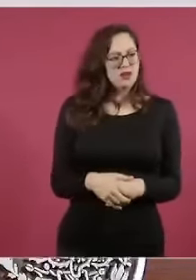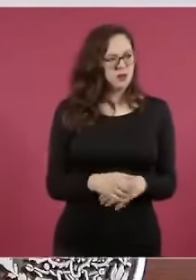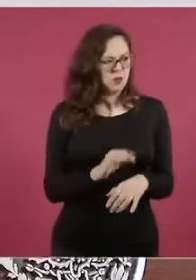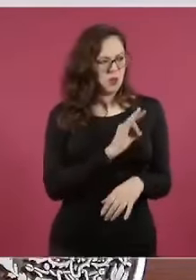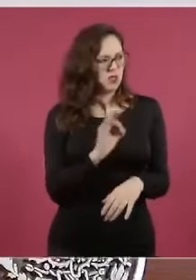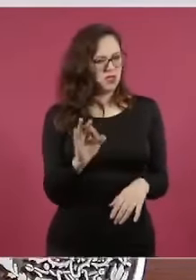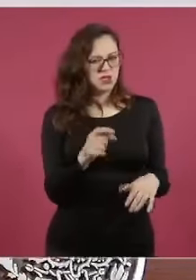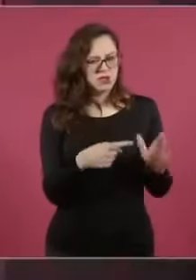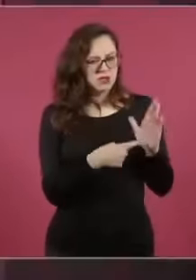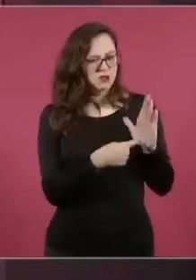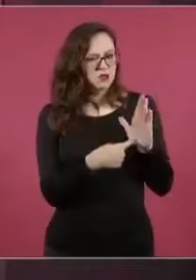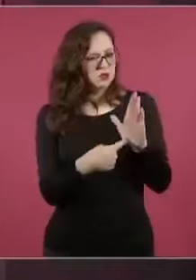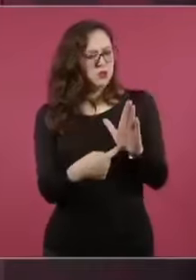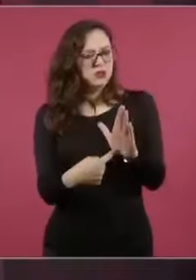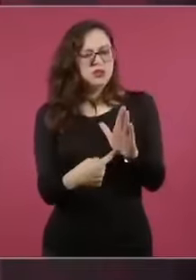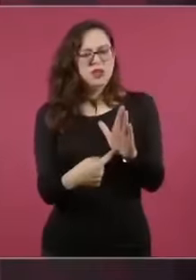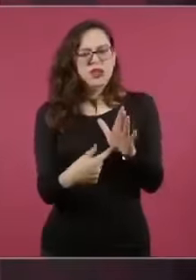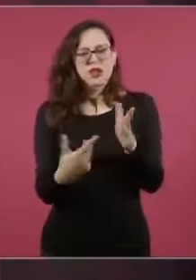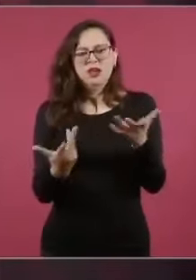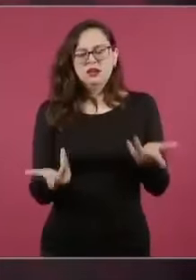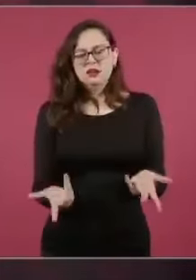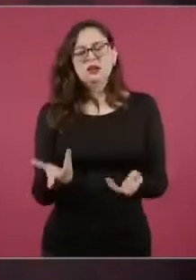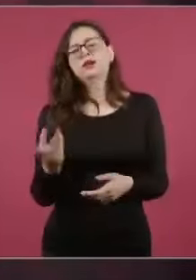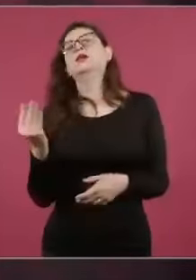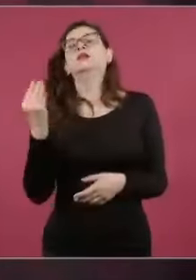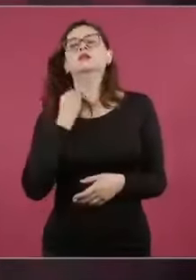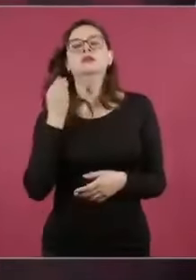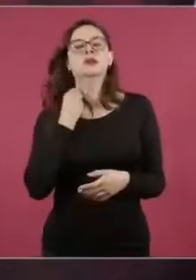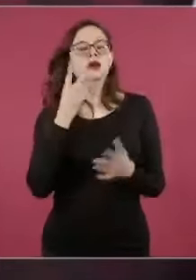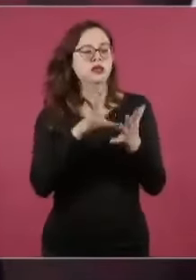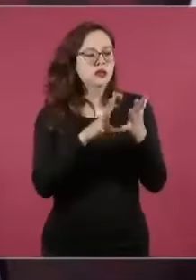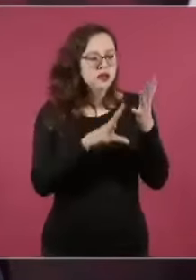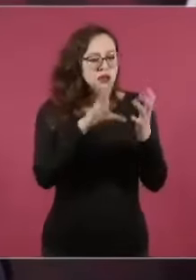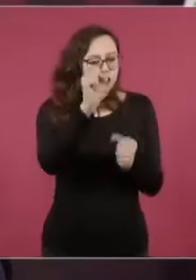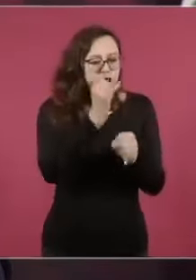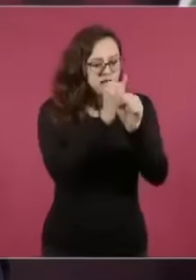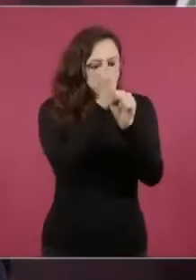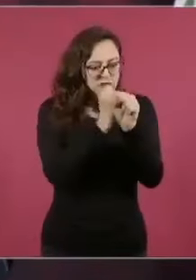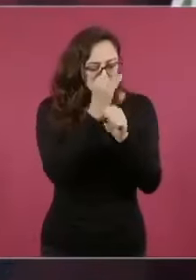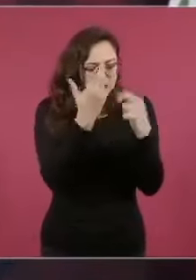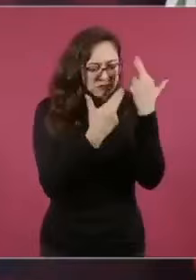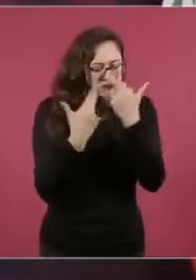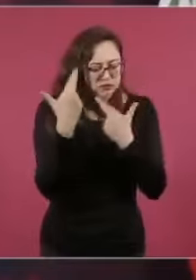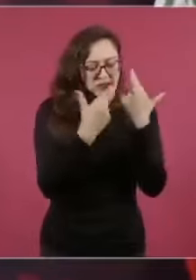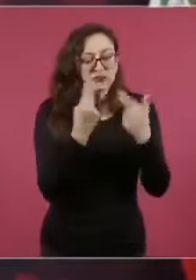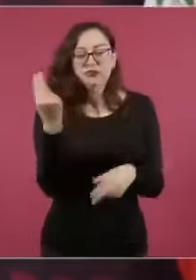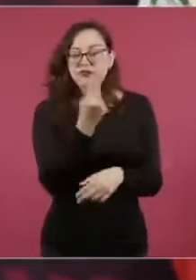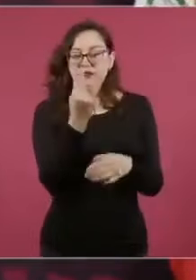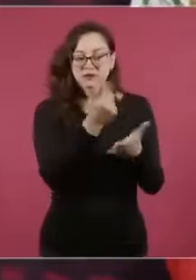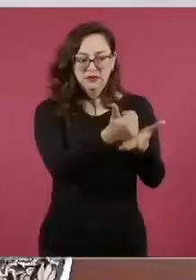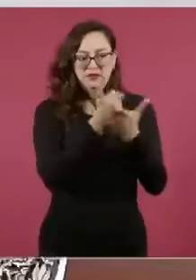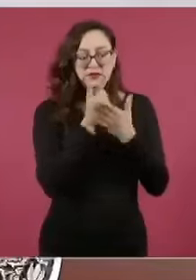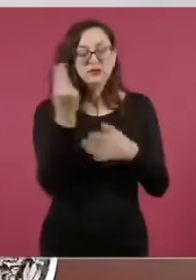nos ayuden abogados constitucionalistas necesitamos